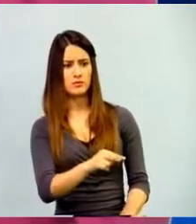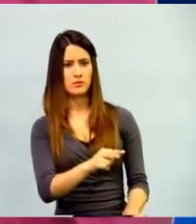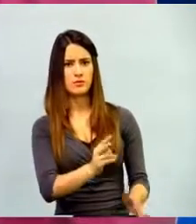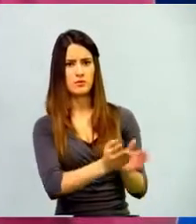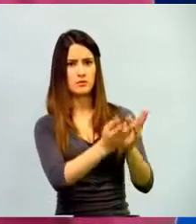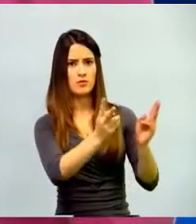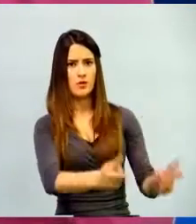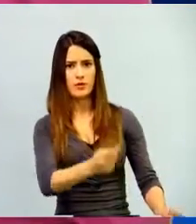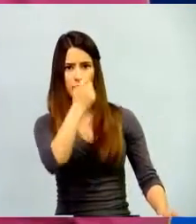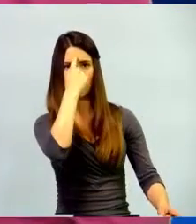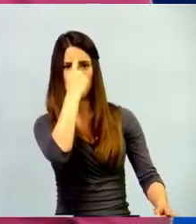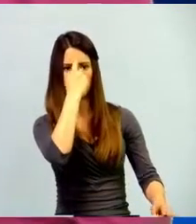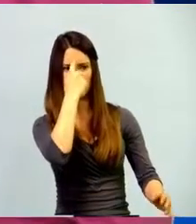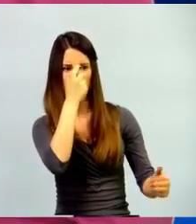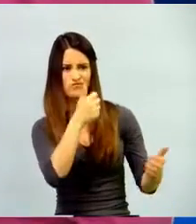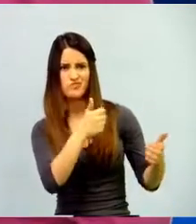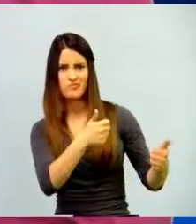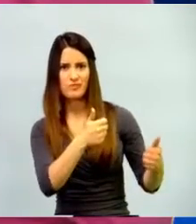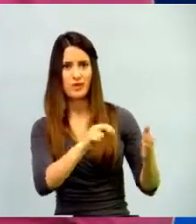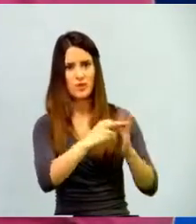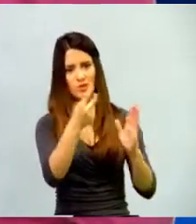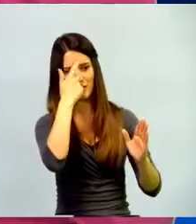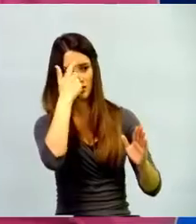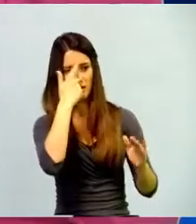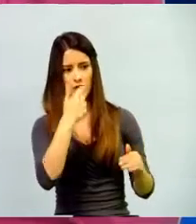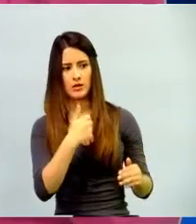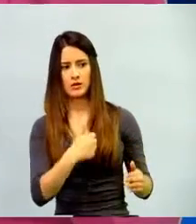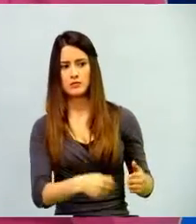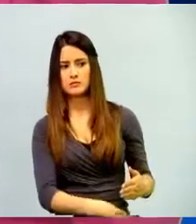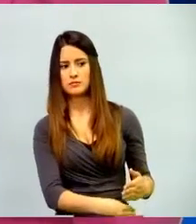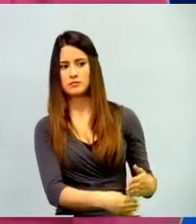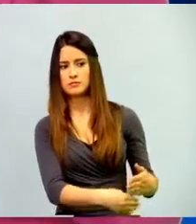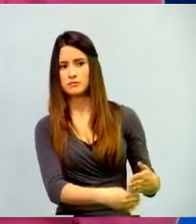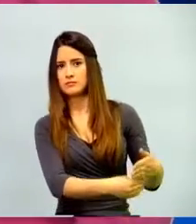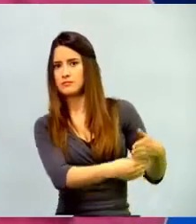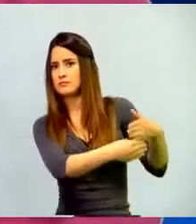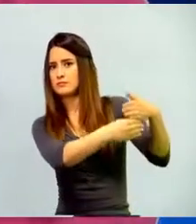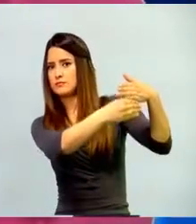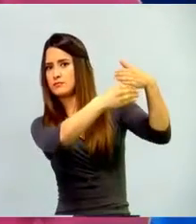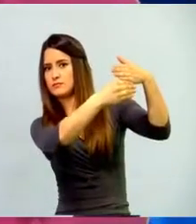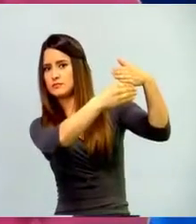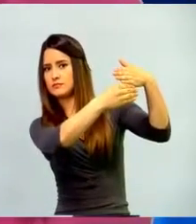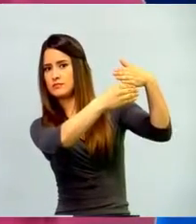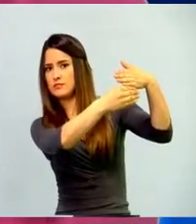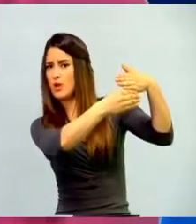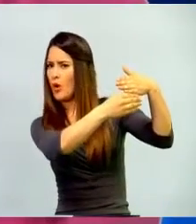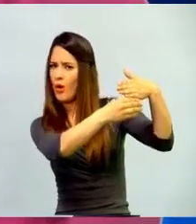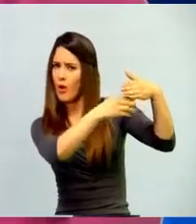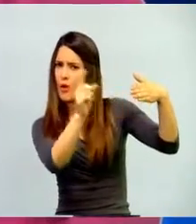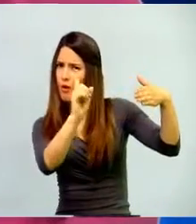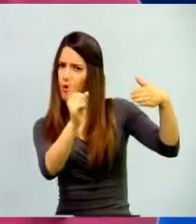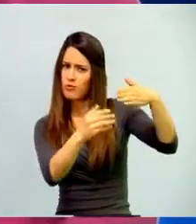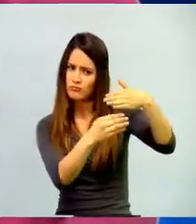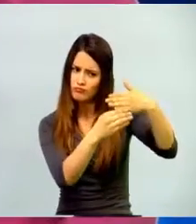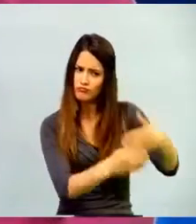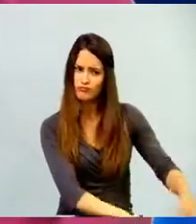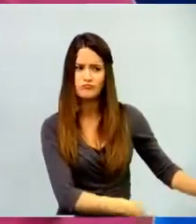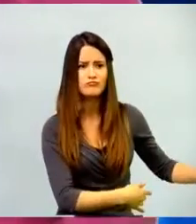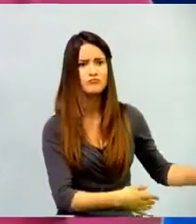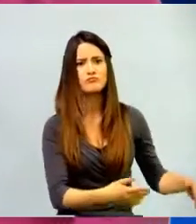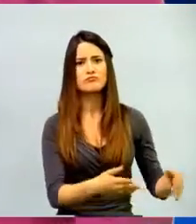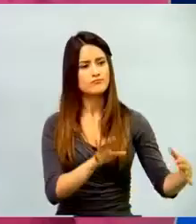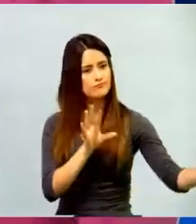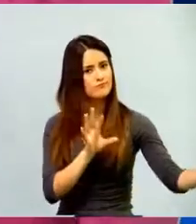Entonces, de ahí la importancia de mirar cómo nos acercamos y cómo fluimos con este proceso